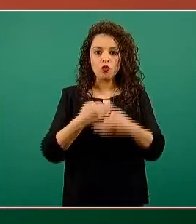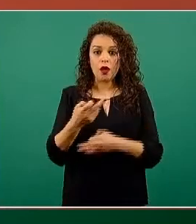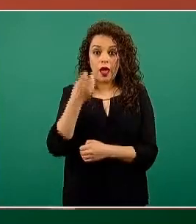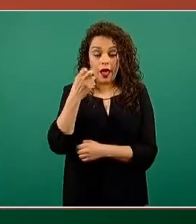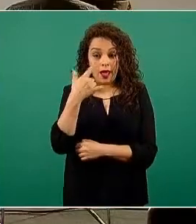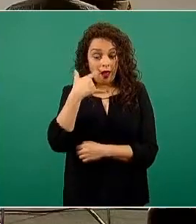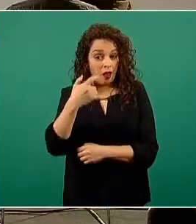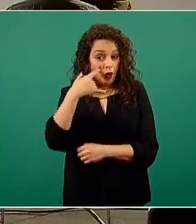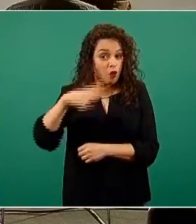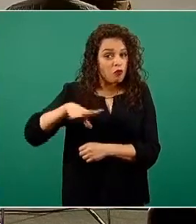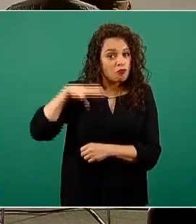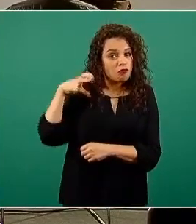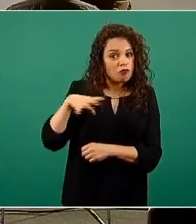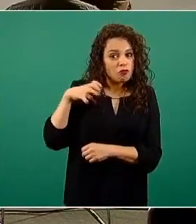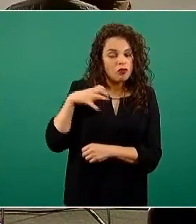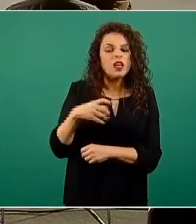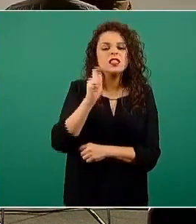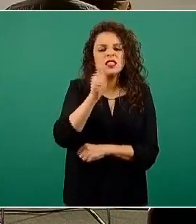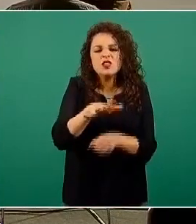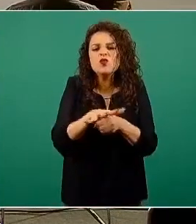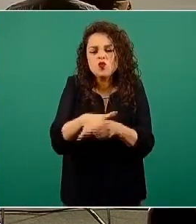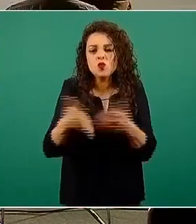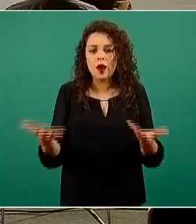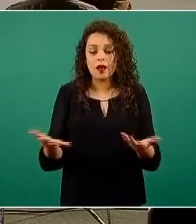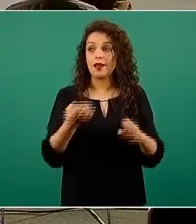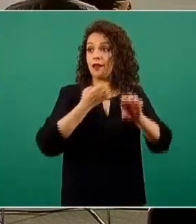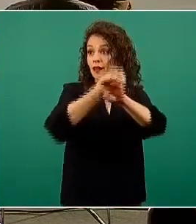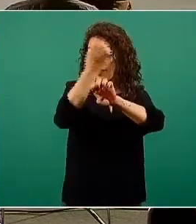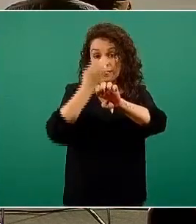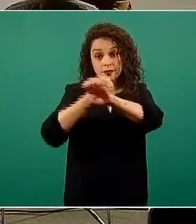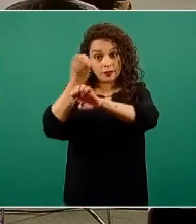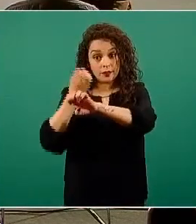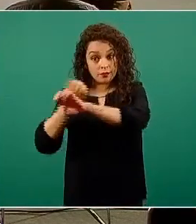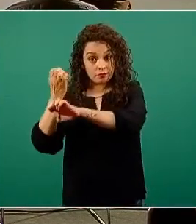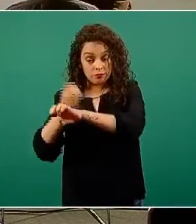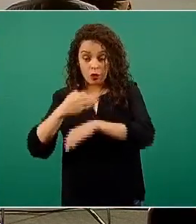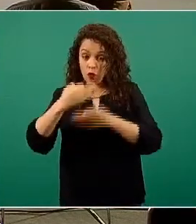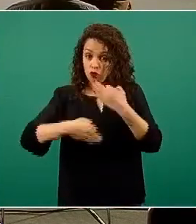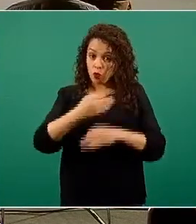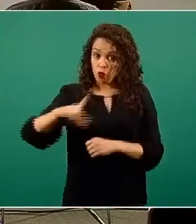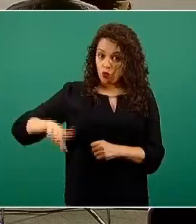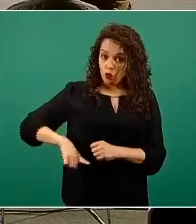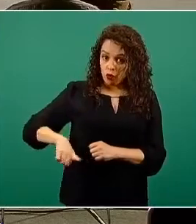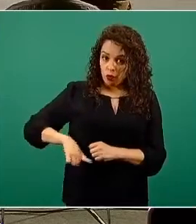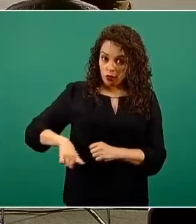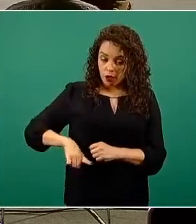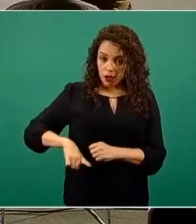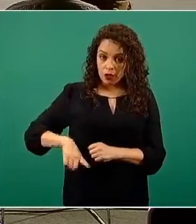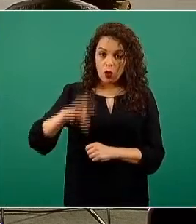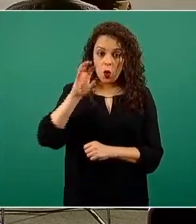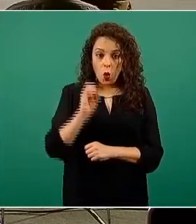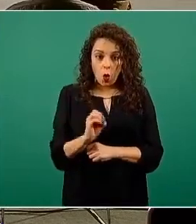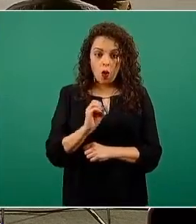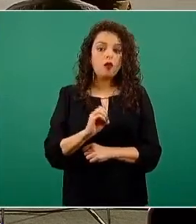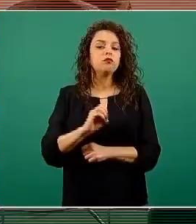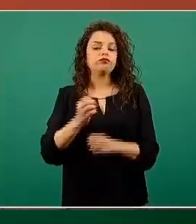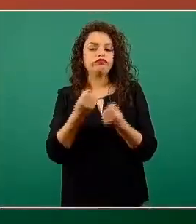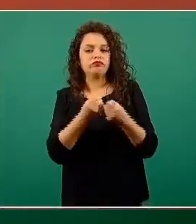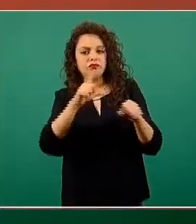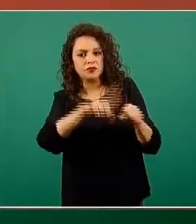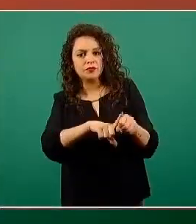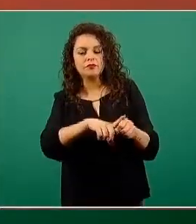que las entidades federativas, sus gobiernos o entidades sociales y privadas